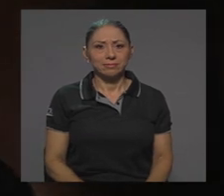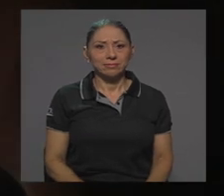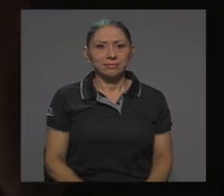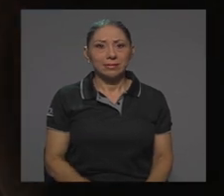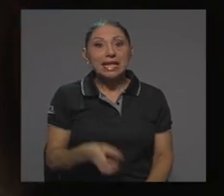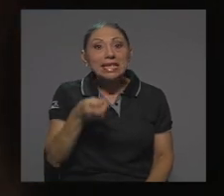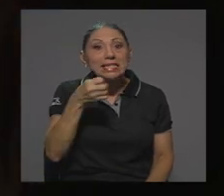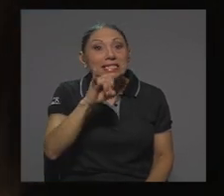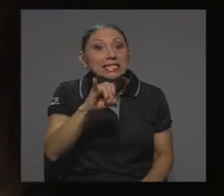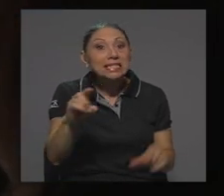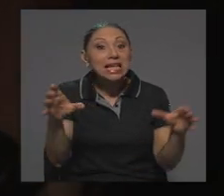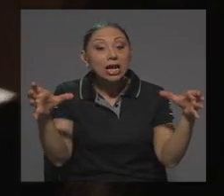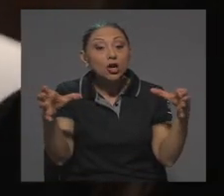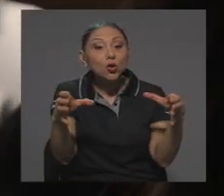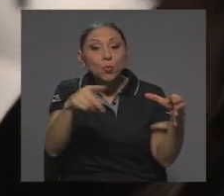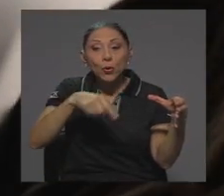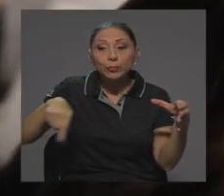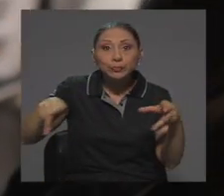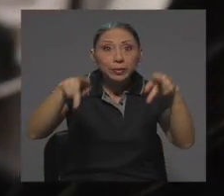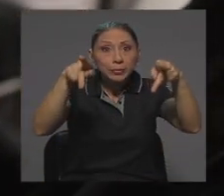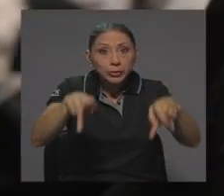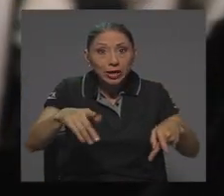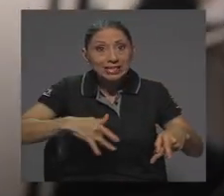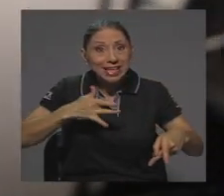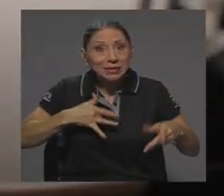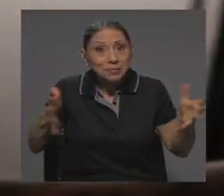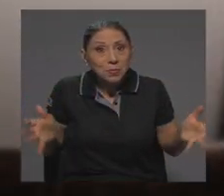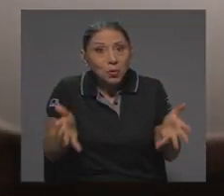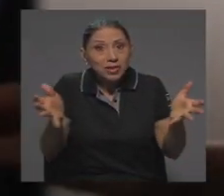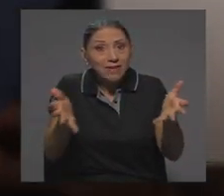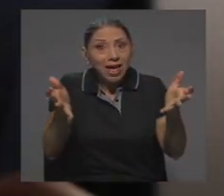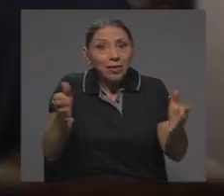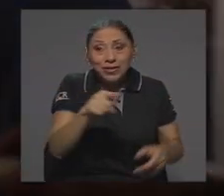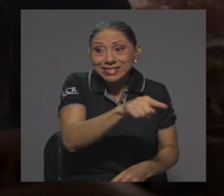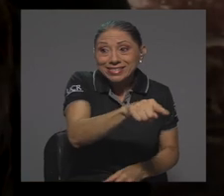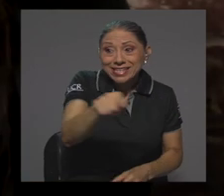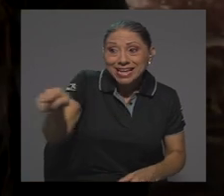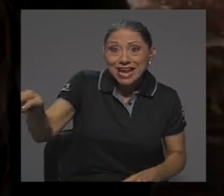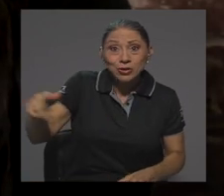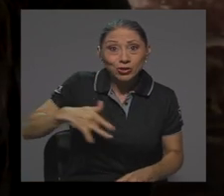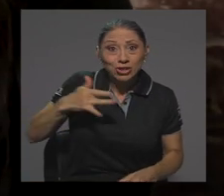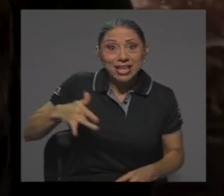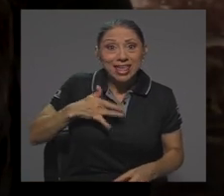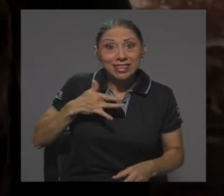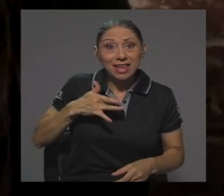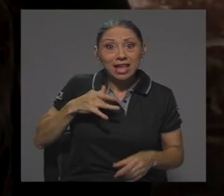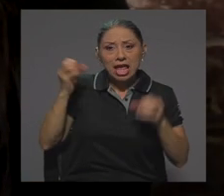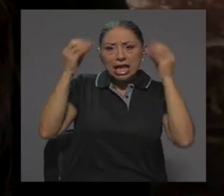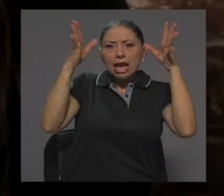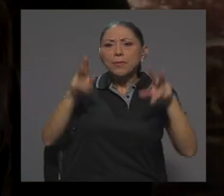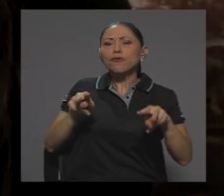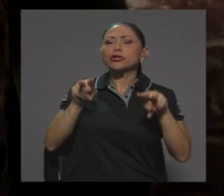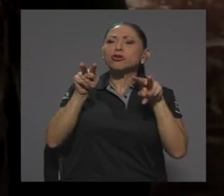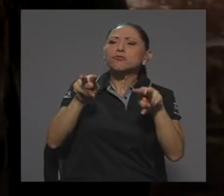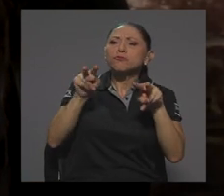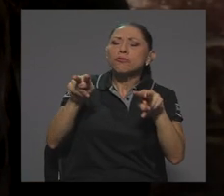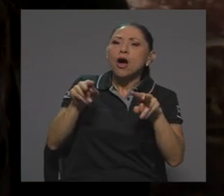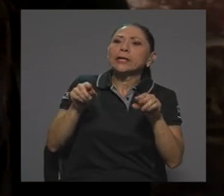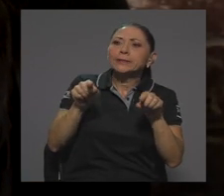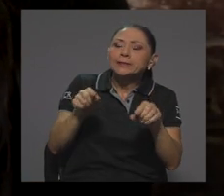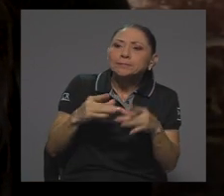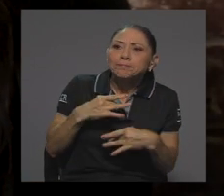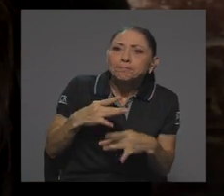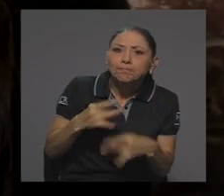Si el grupo se siente motivado y si el estudiante siente que al profesor le importa, realmente van a responder.